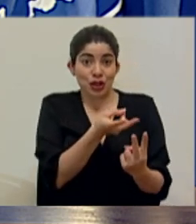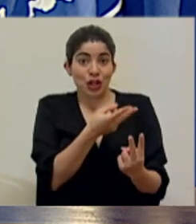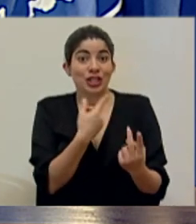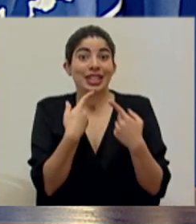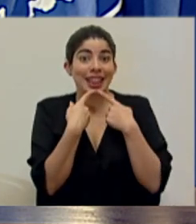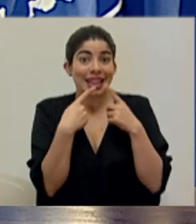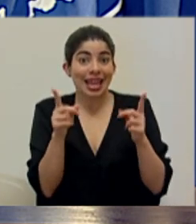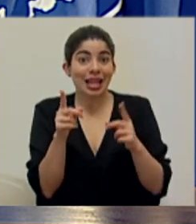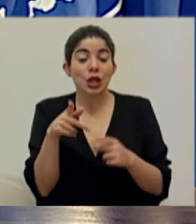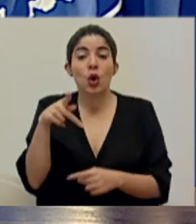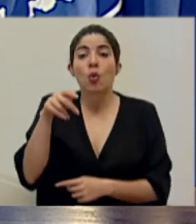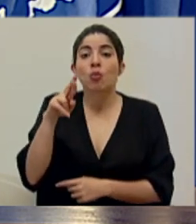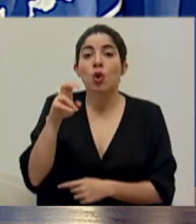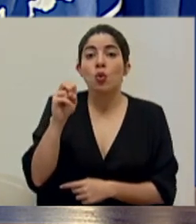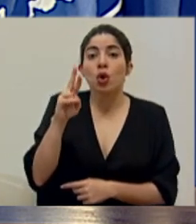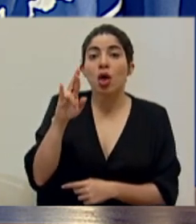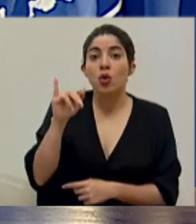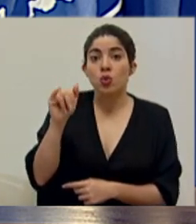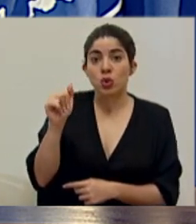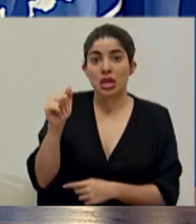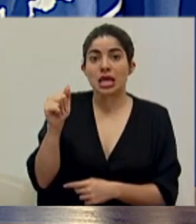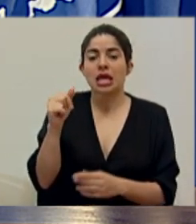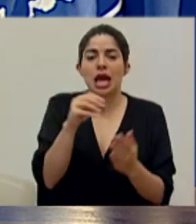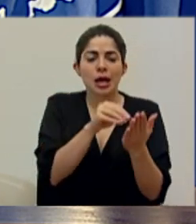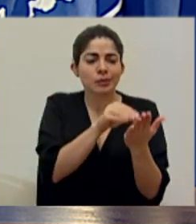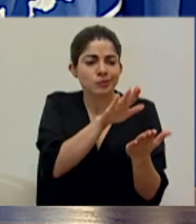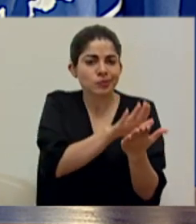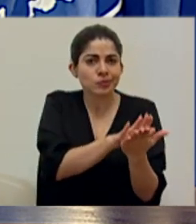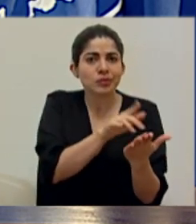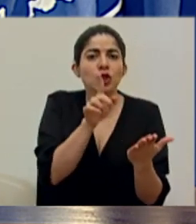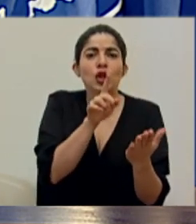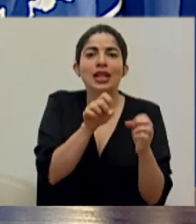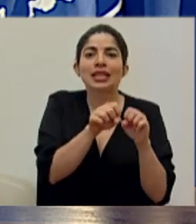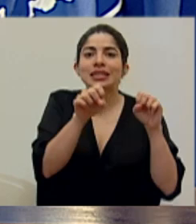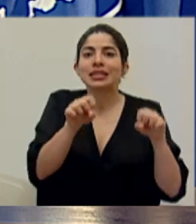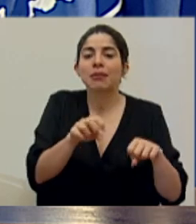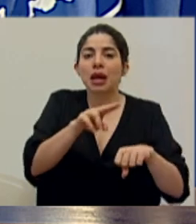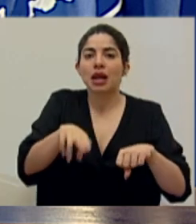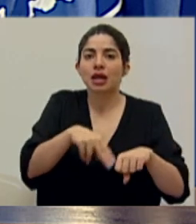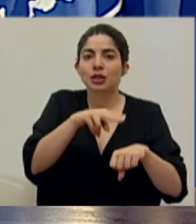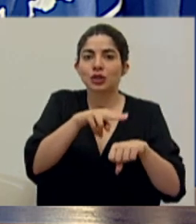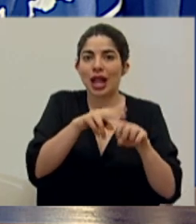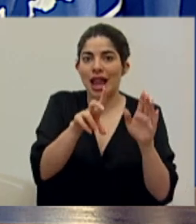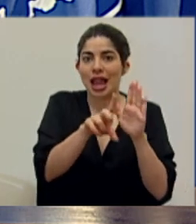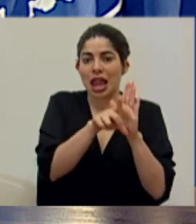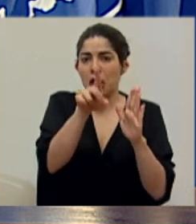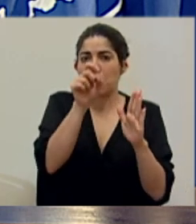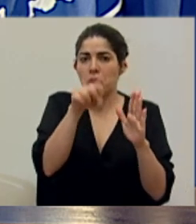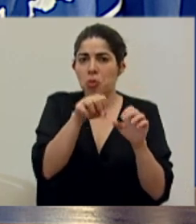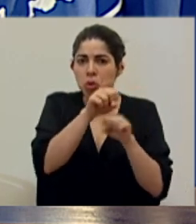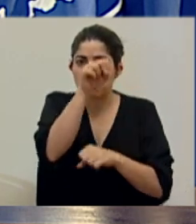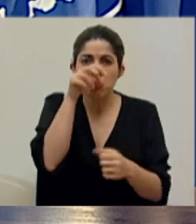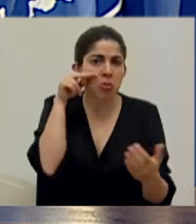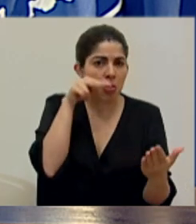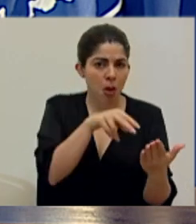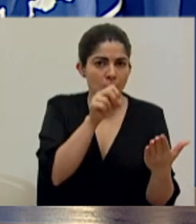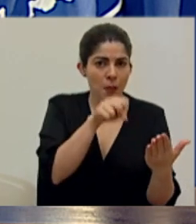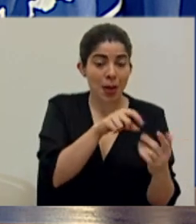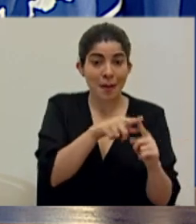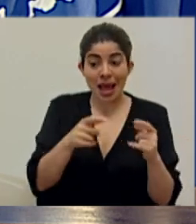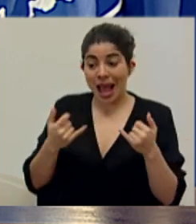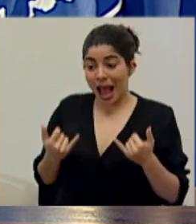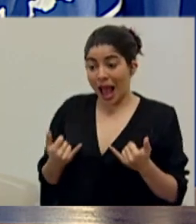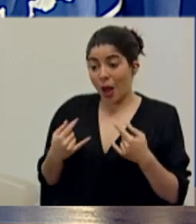la Procuraduría General de la República les puso una nota en el Sistema Nacional de Legislación vigente, ahí se puede ver, pero los decretos que